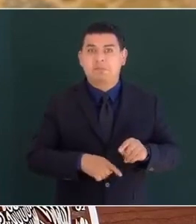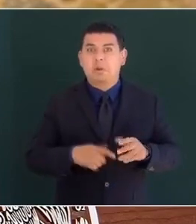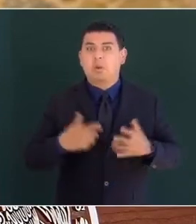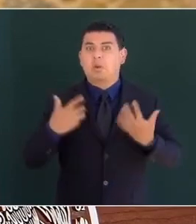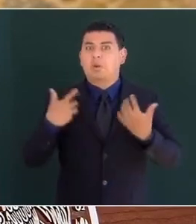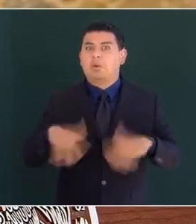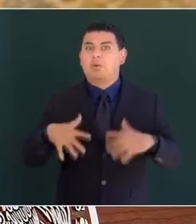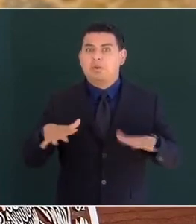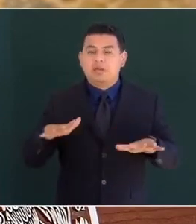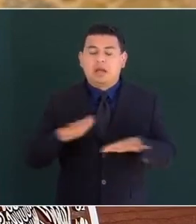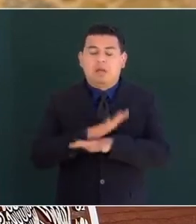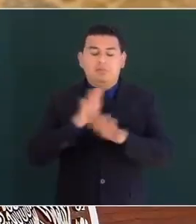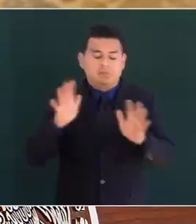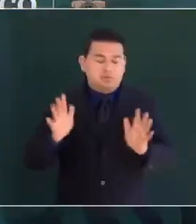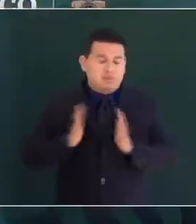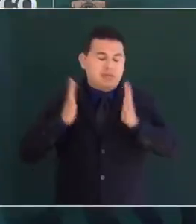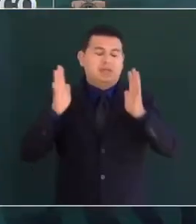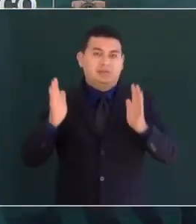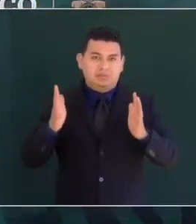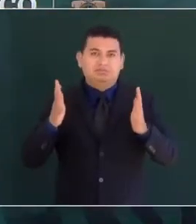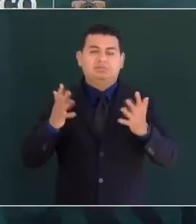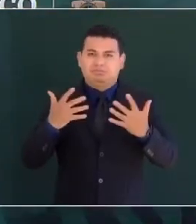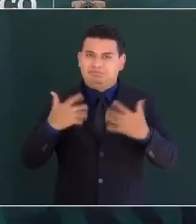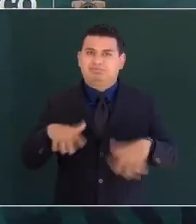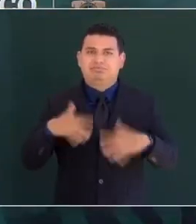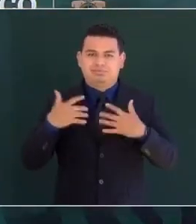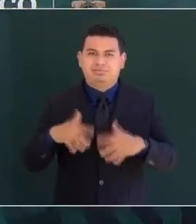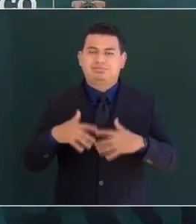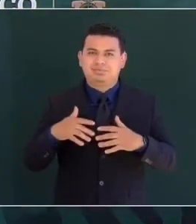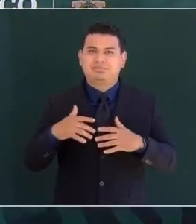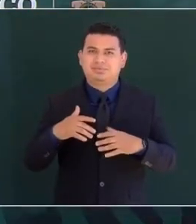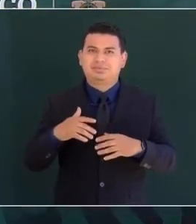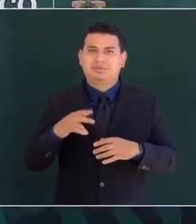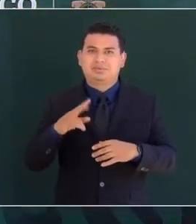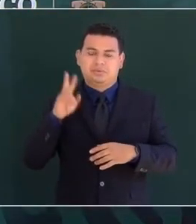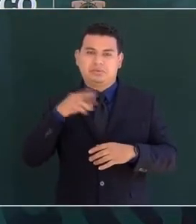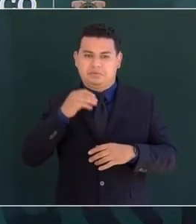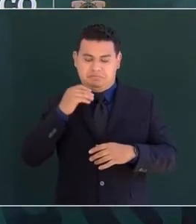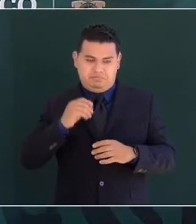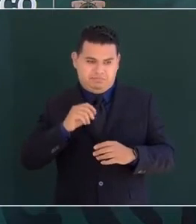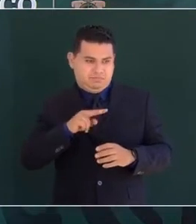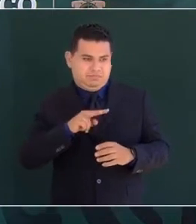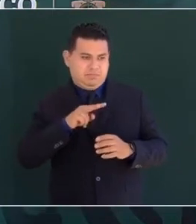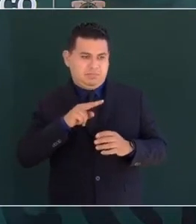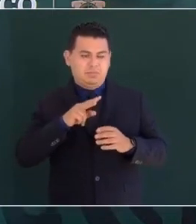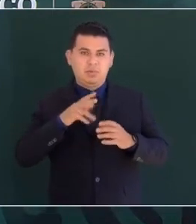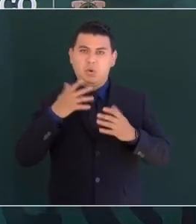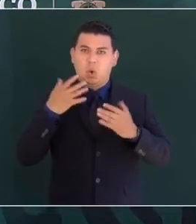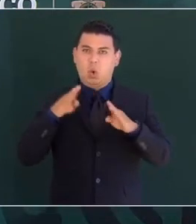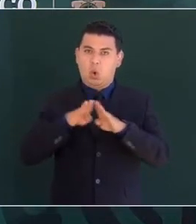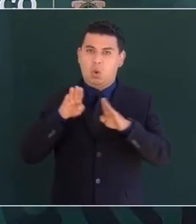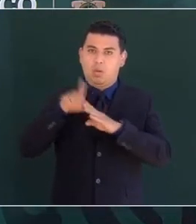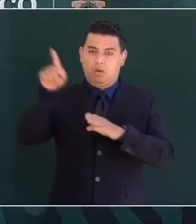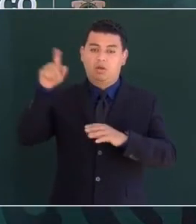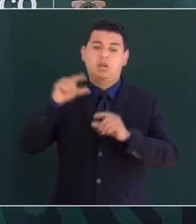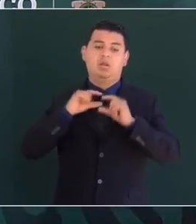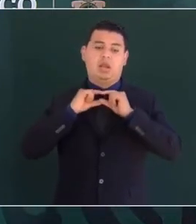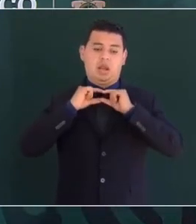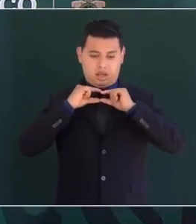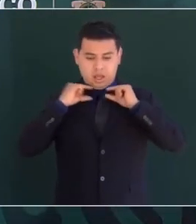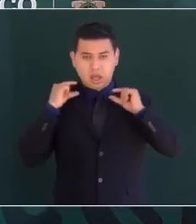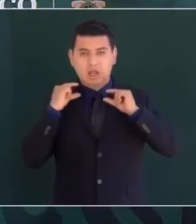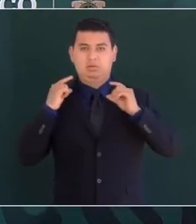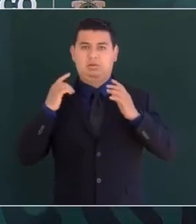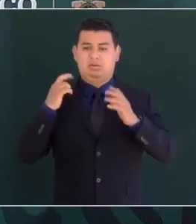de frente ante este nuevo peligro exterior el alto clero los grandes